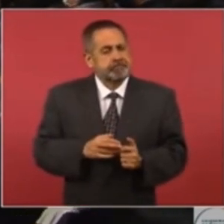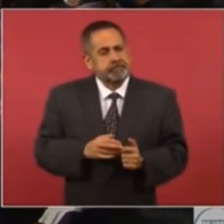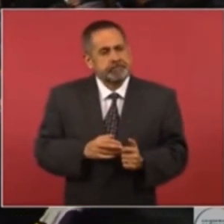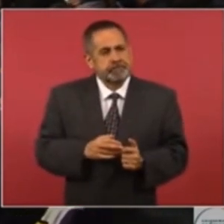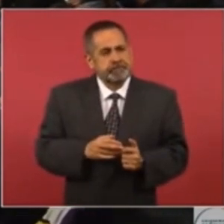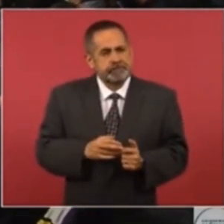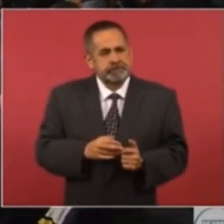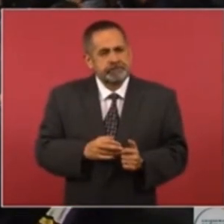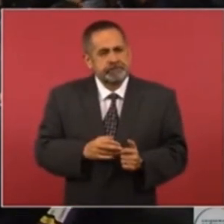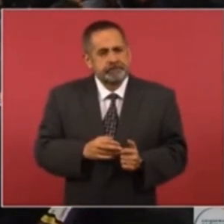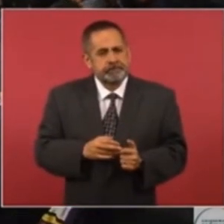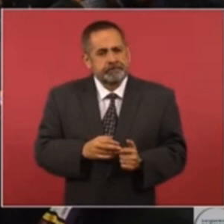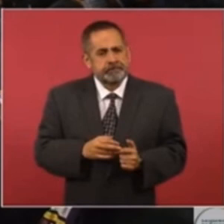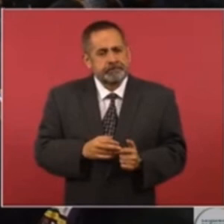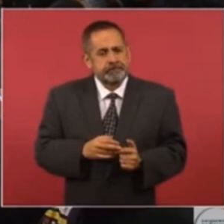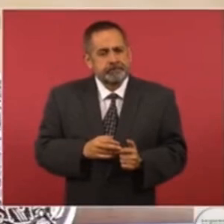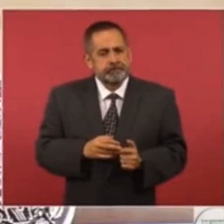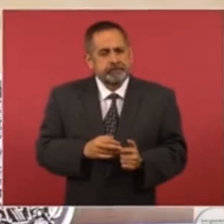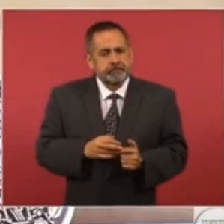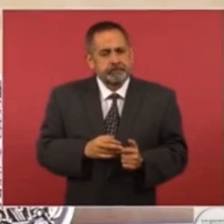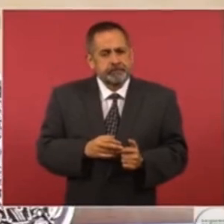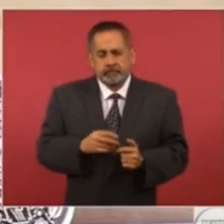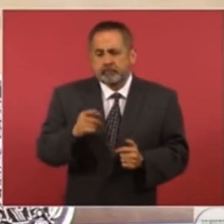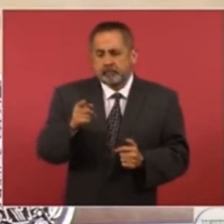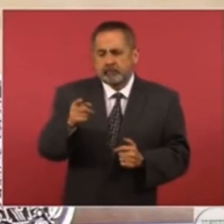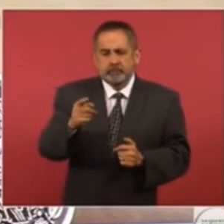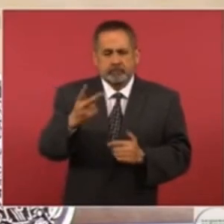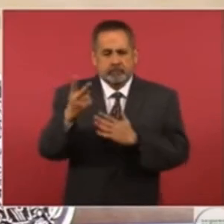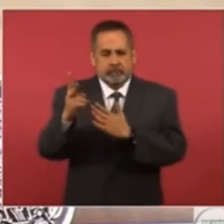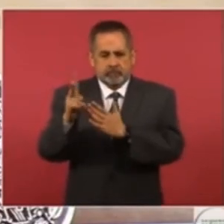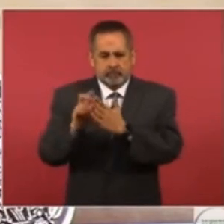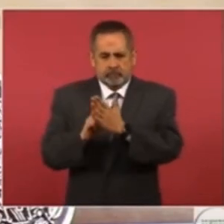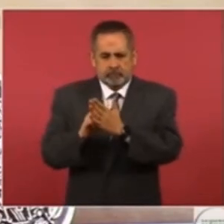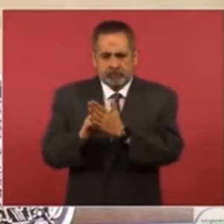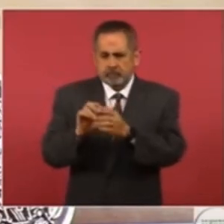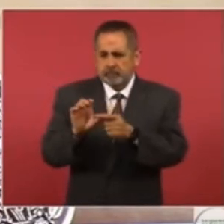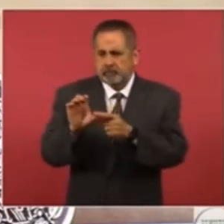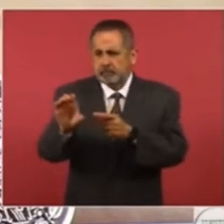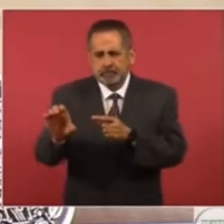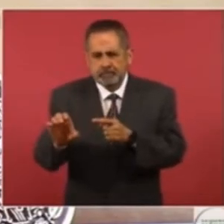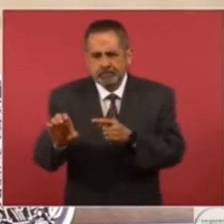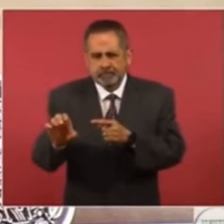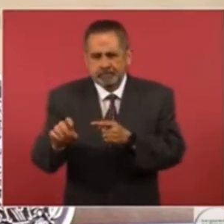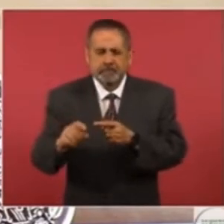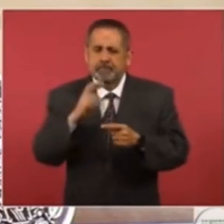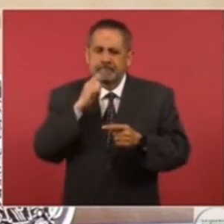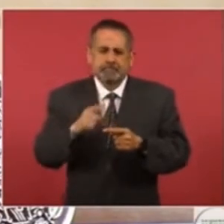bimestre, se entregan dos